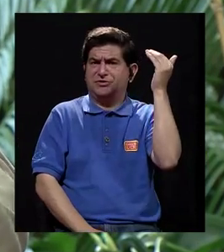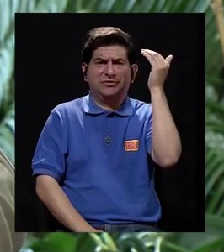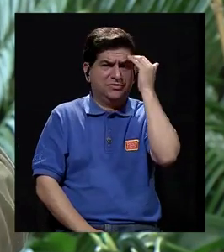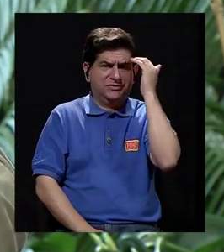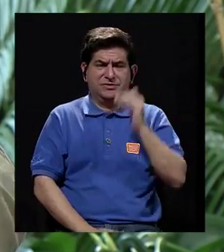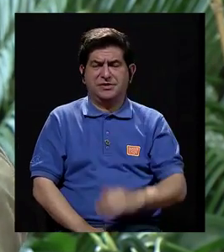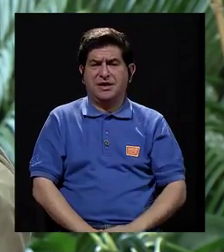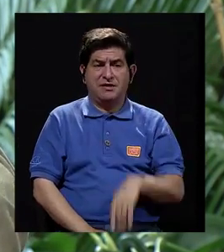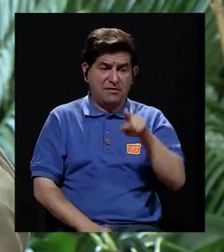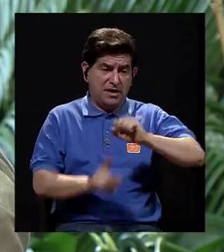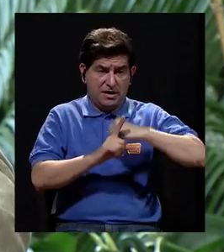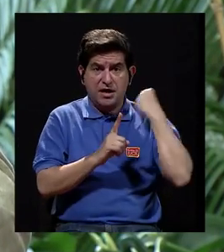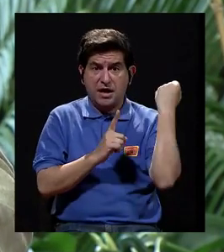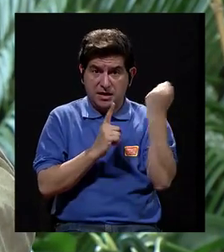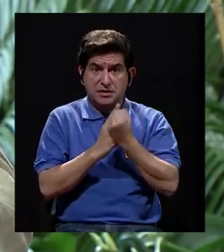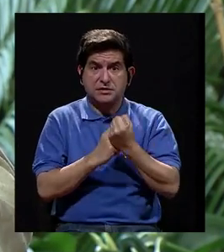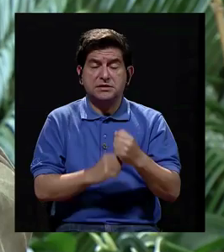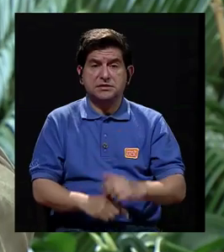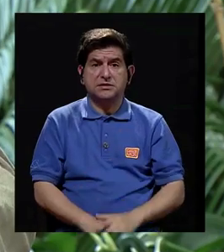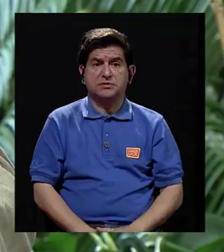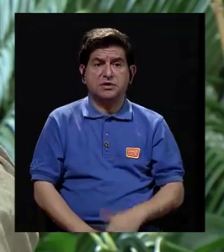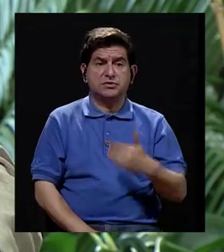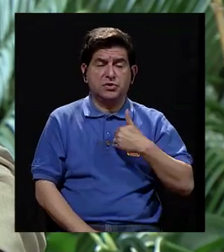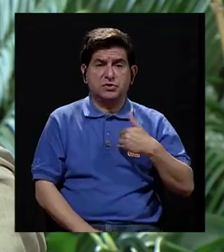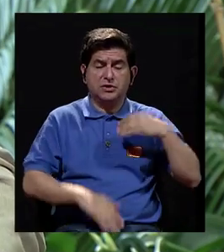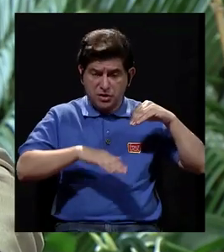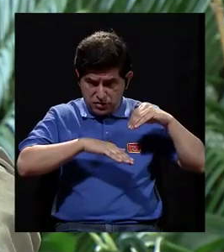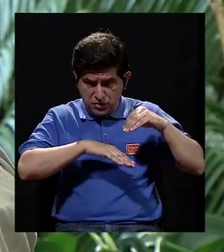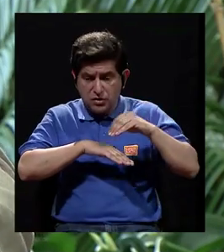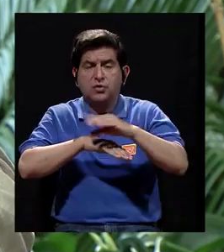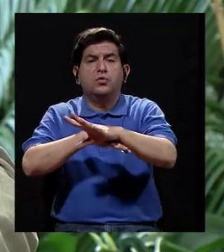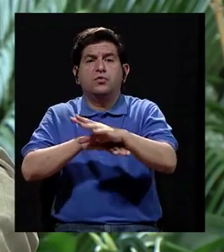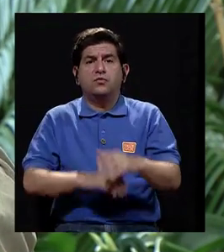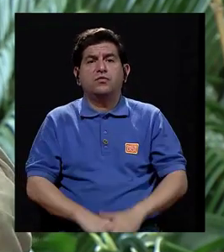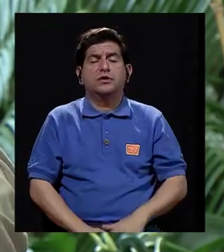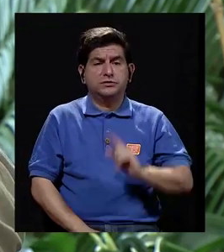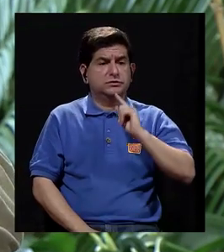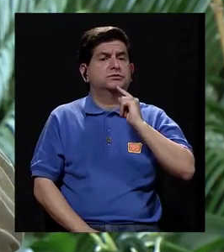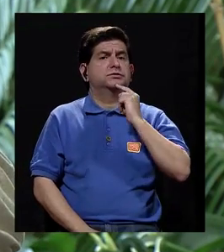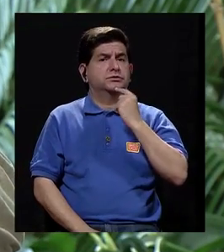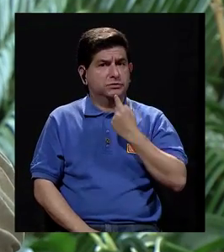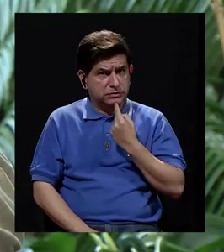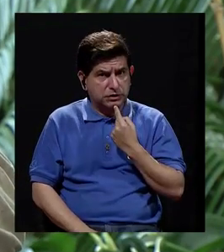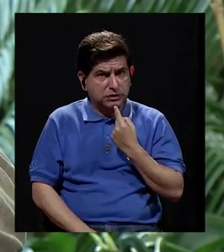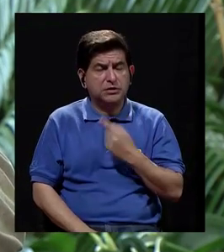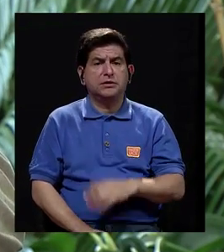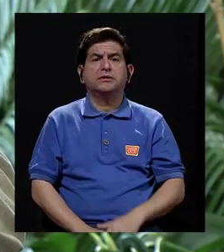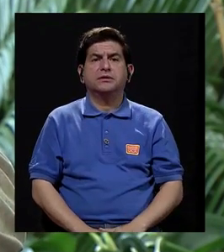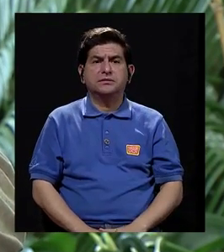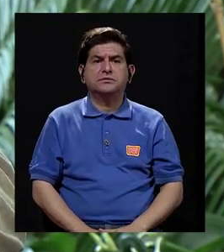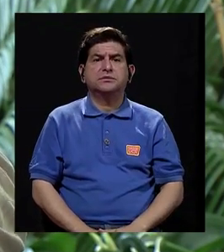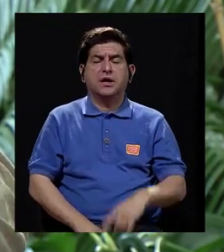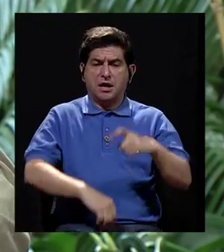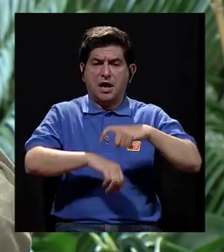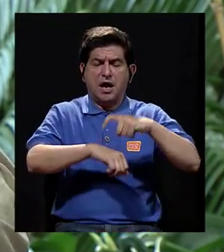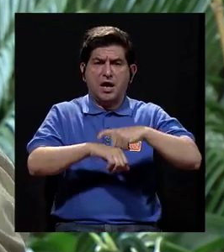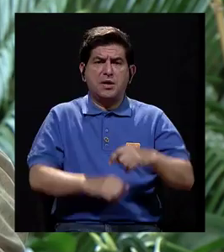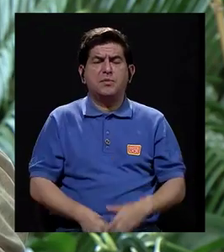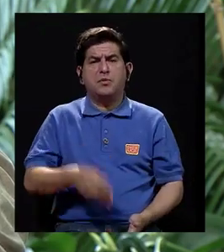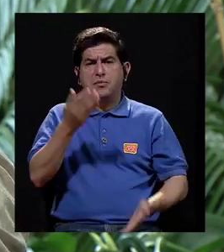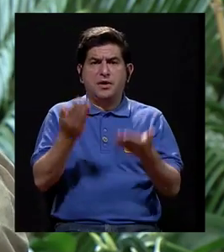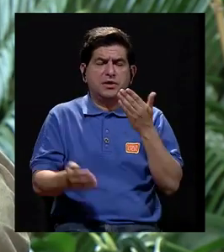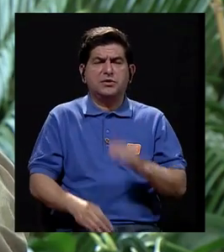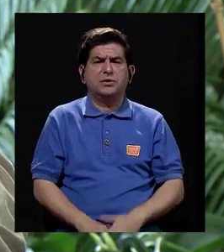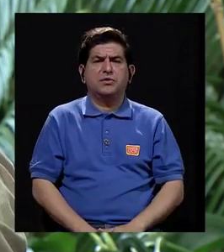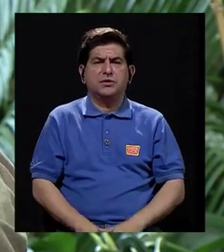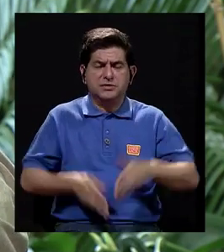saben que esto tiene implicaciones hasta muy serias, ¿verdad? A la hora de dar